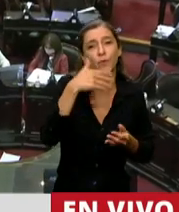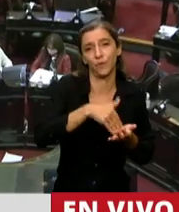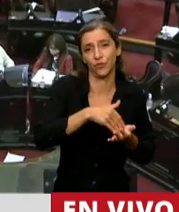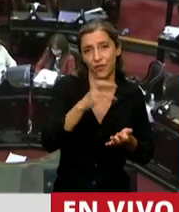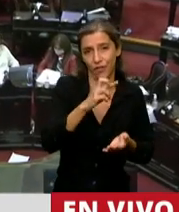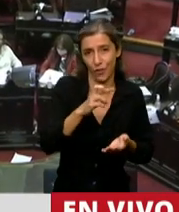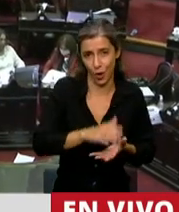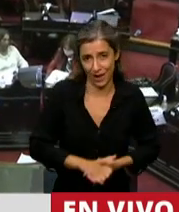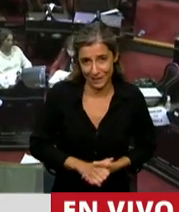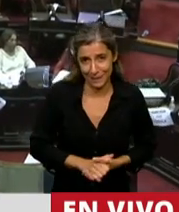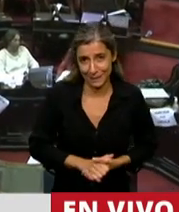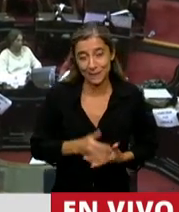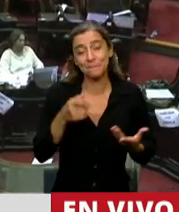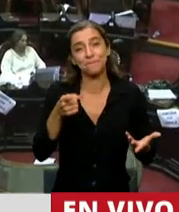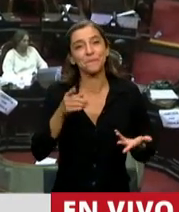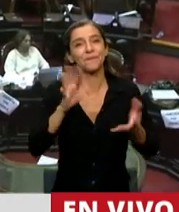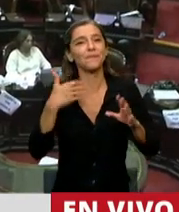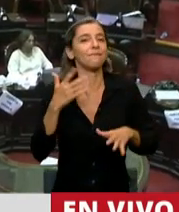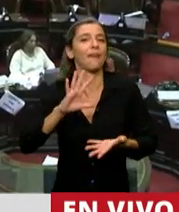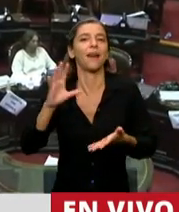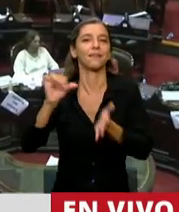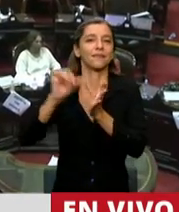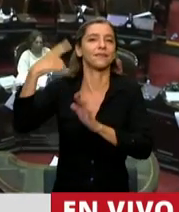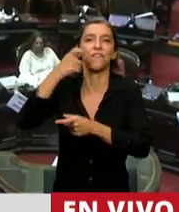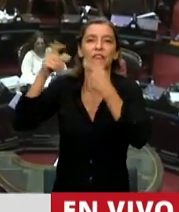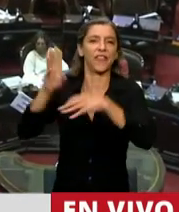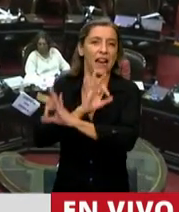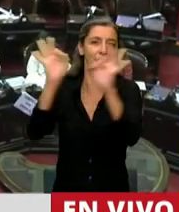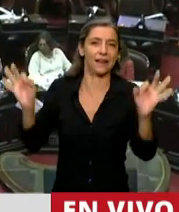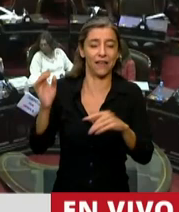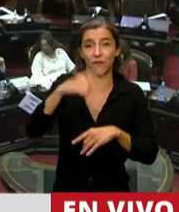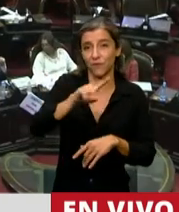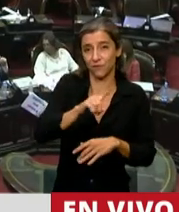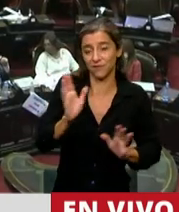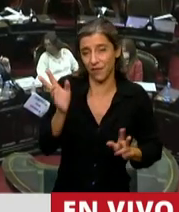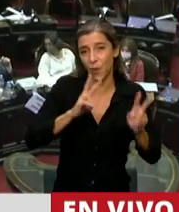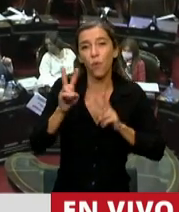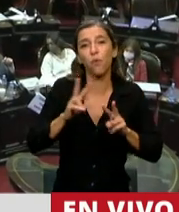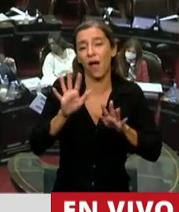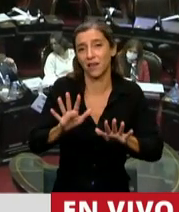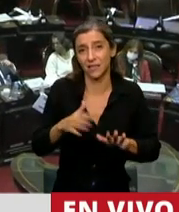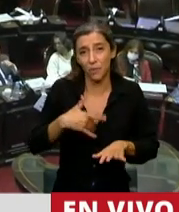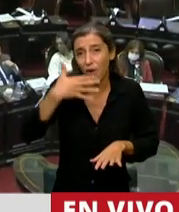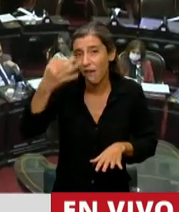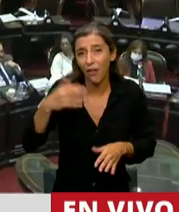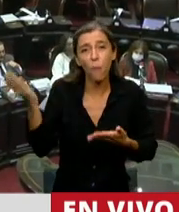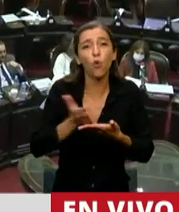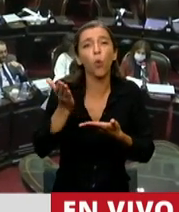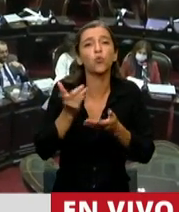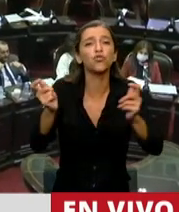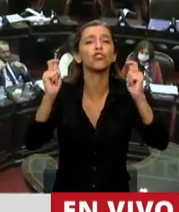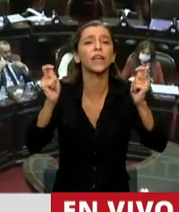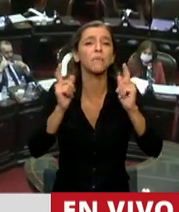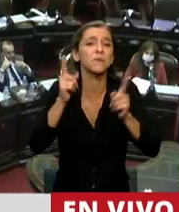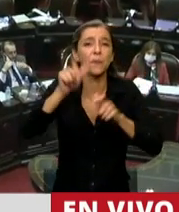Este sesgo antiexportador, porque ¿qué es ser productivo? ¿Cuáles son los que son productivos? Son los que pueden exportar.